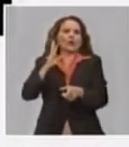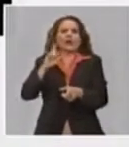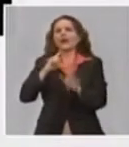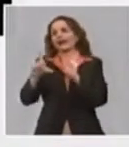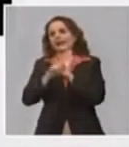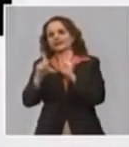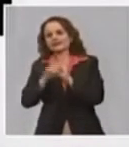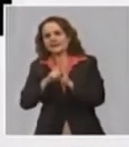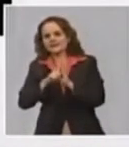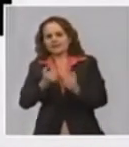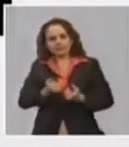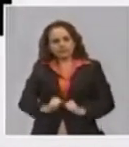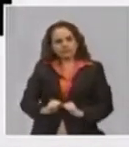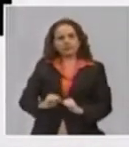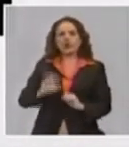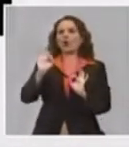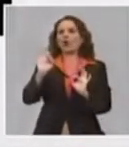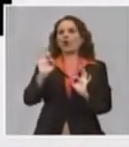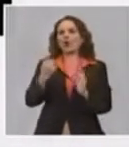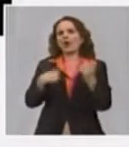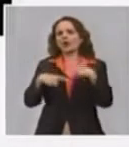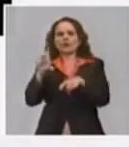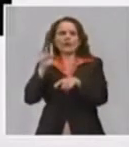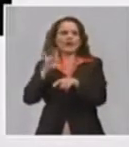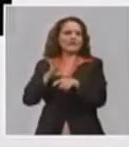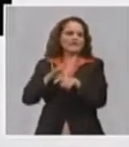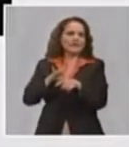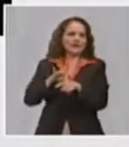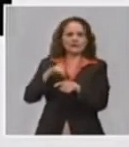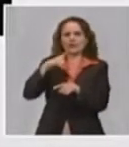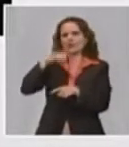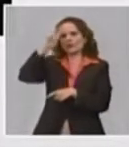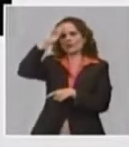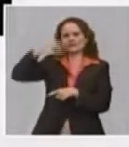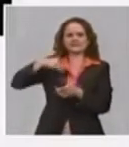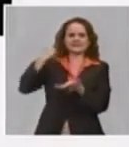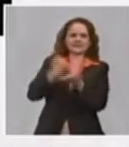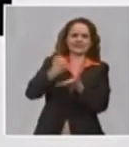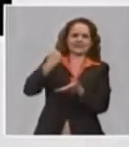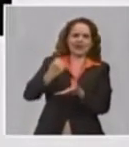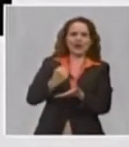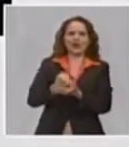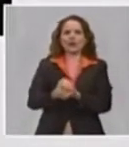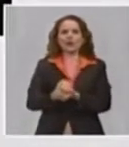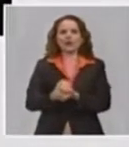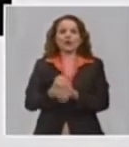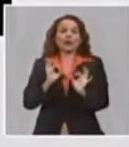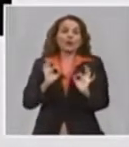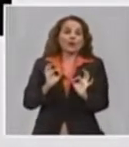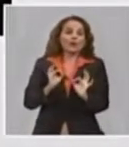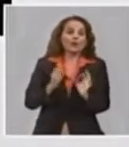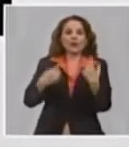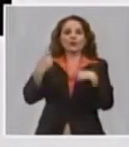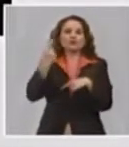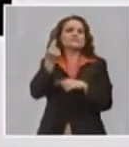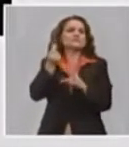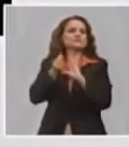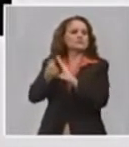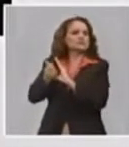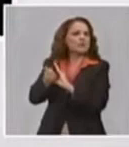licencia de maternidad, porque están enfermos de certificado médico, porque están de subsidio,